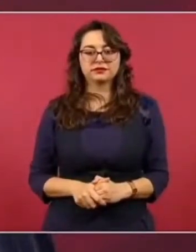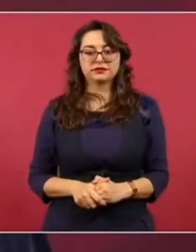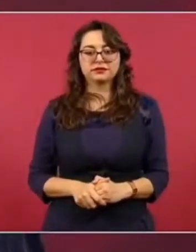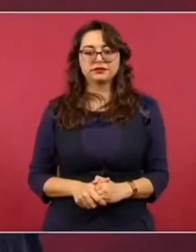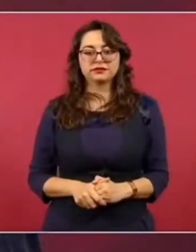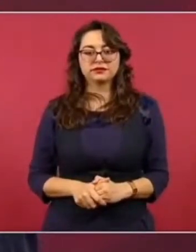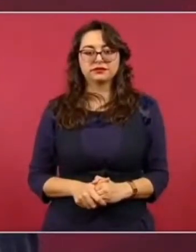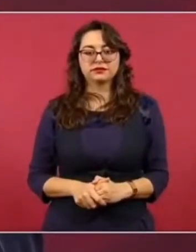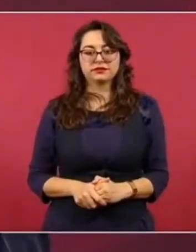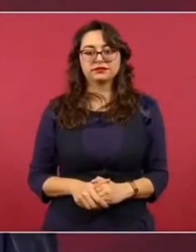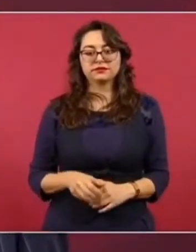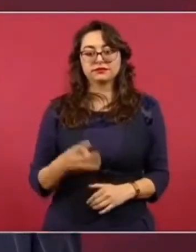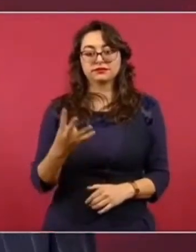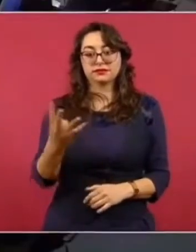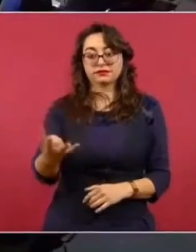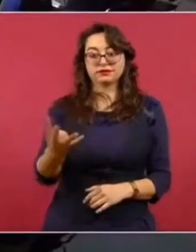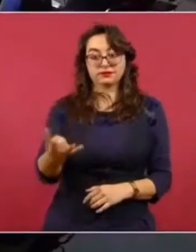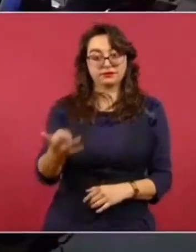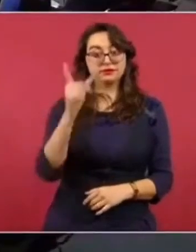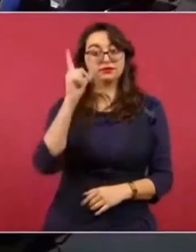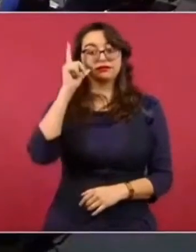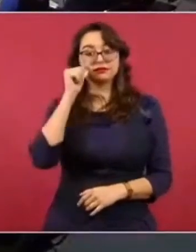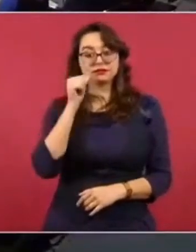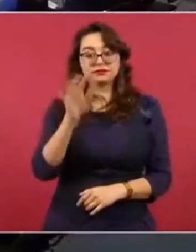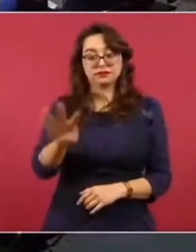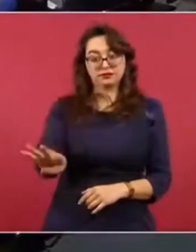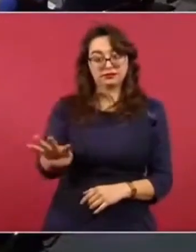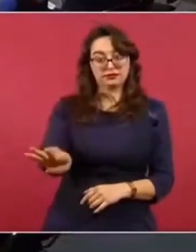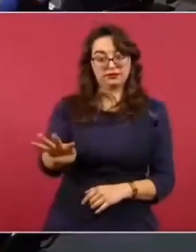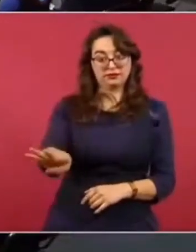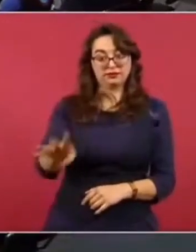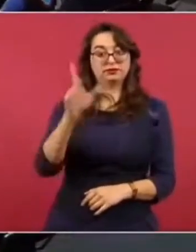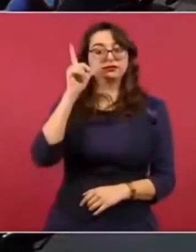Se quedan los cuatro para mañana. Cuatro ya decretado. las los cuatro para Gracias.